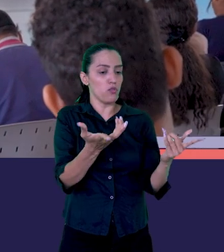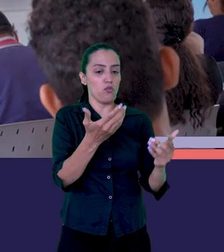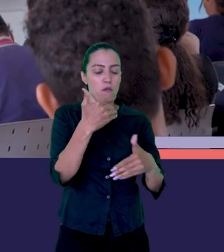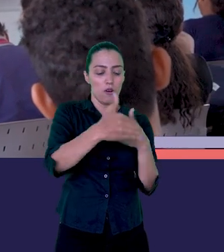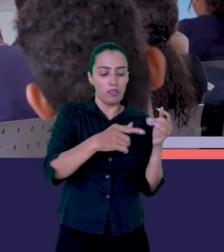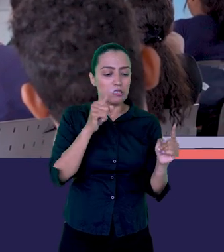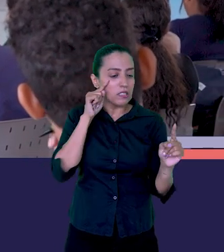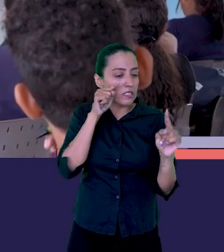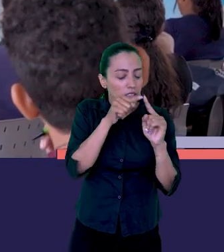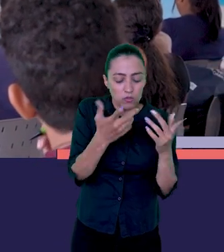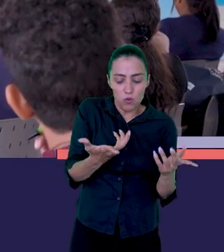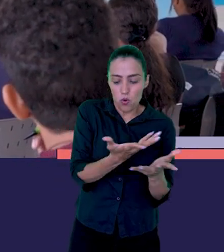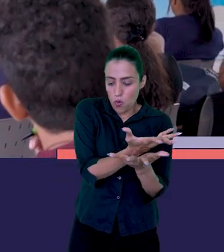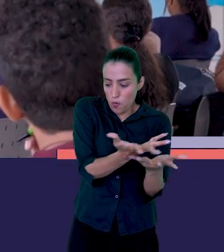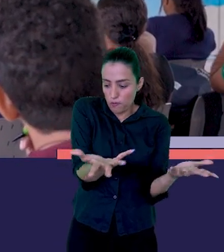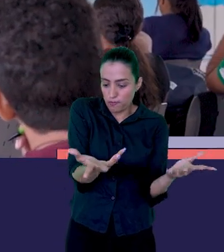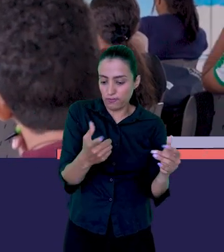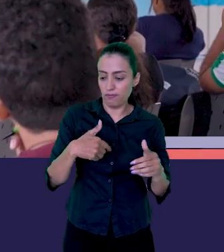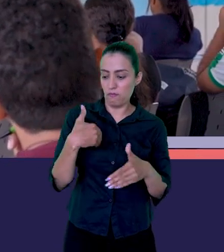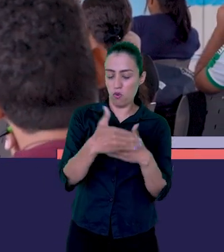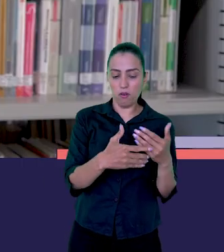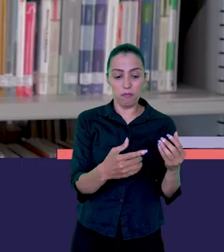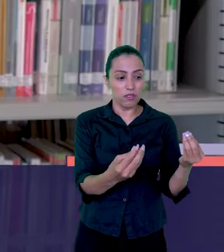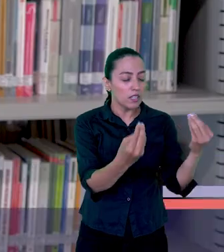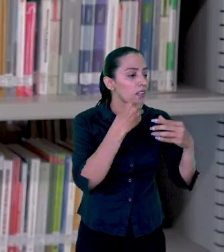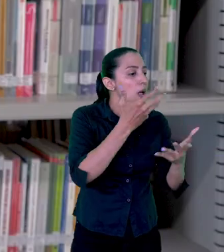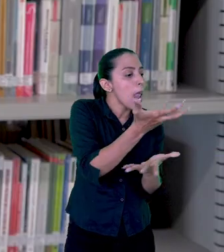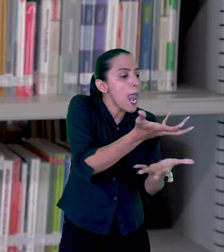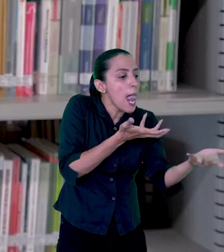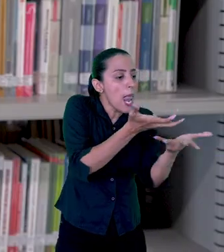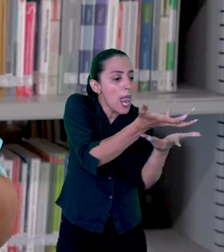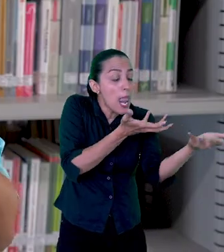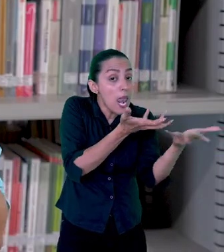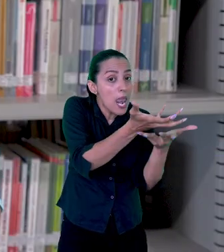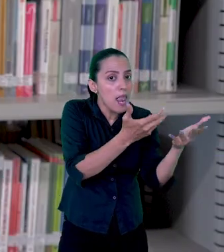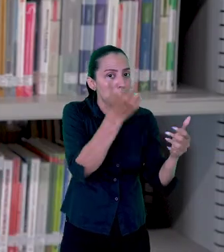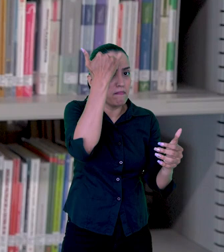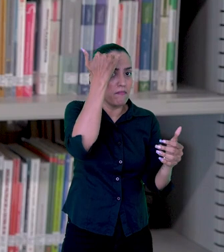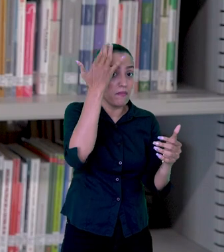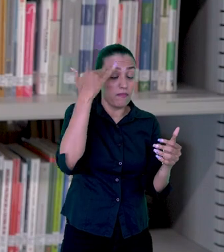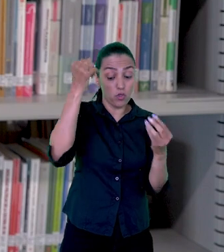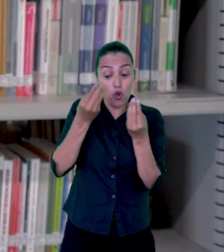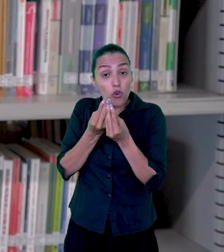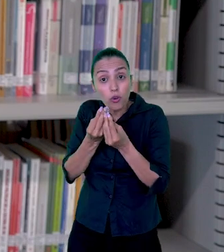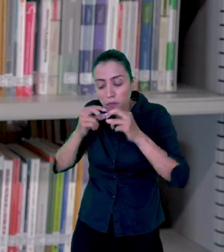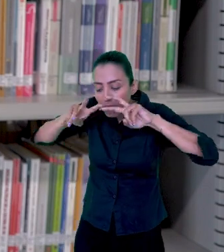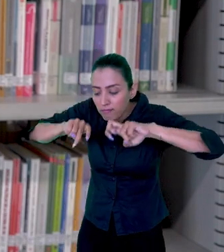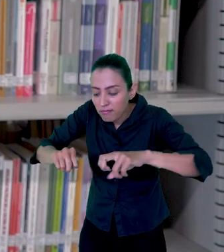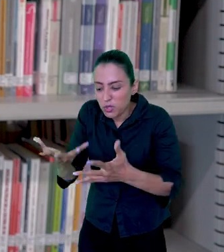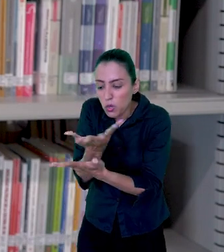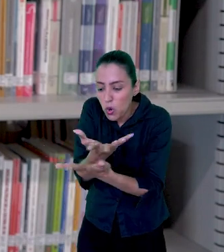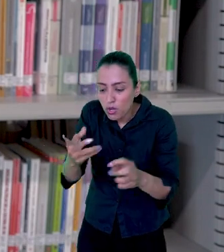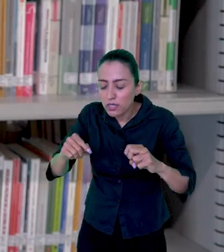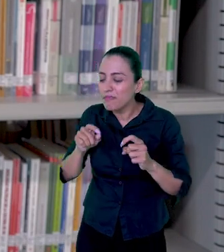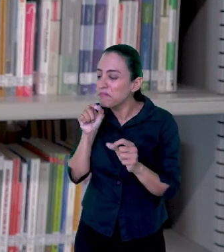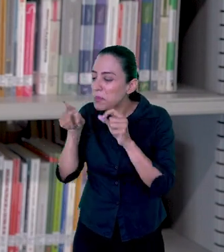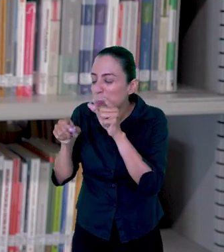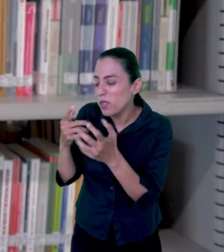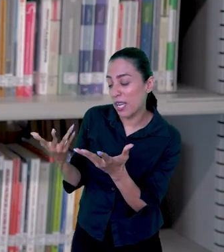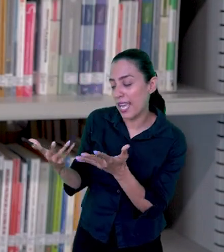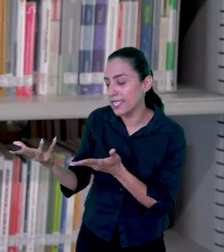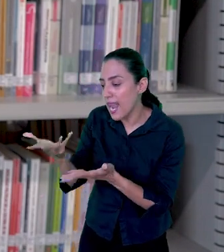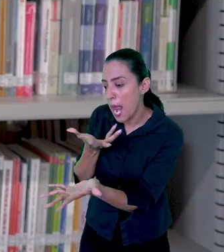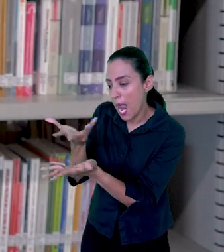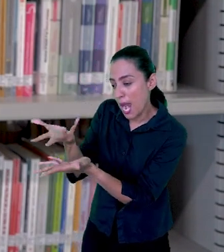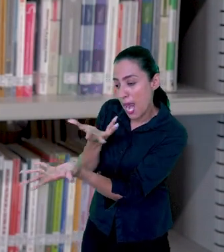misionales y se ha fortalecido enormemente por el diálogo que hay dentro del aula con los semisueros de investigación, con los grupos de investigación, con